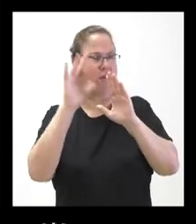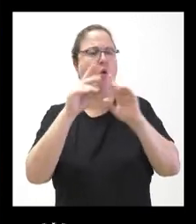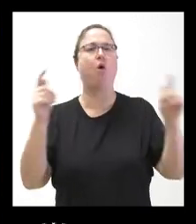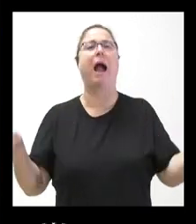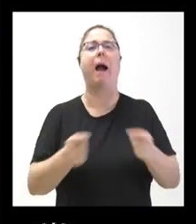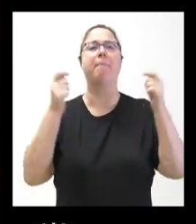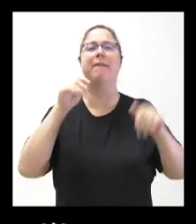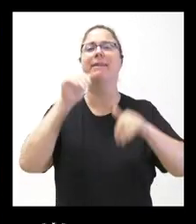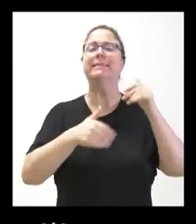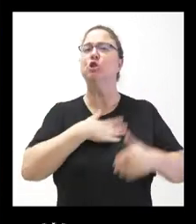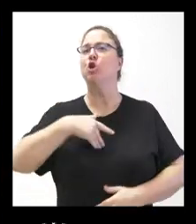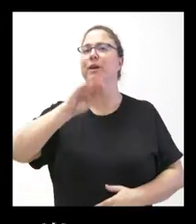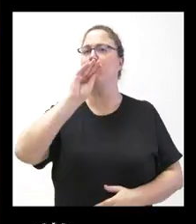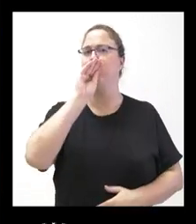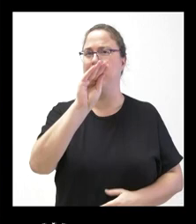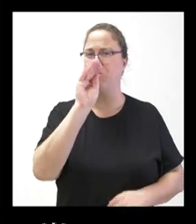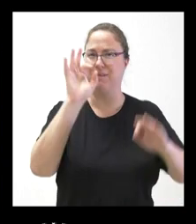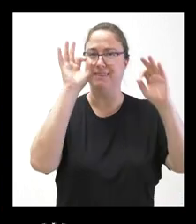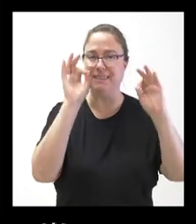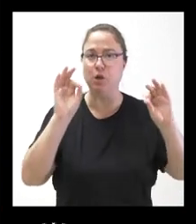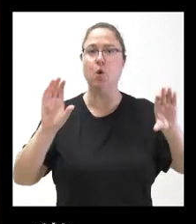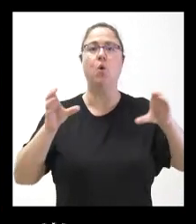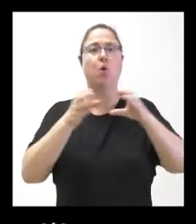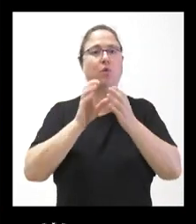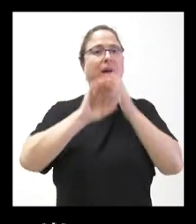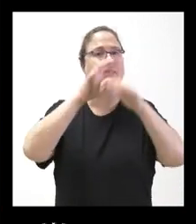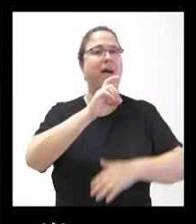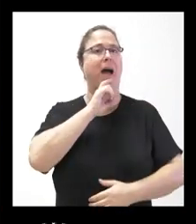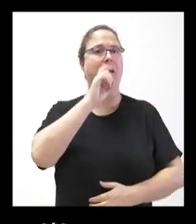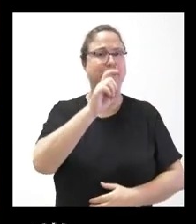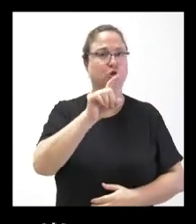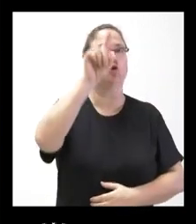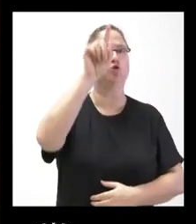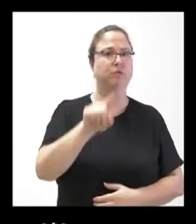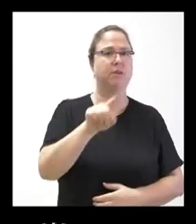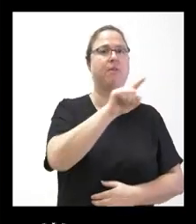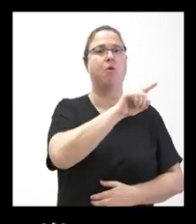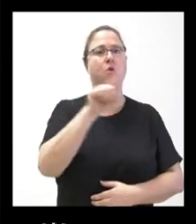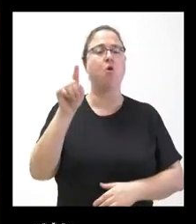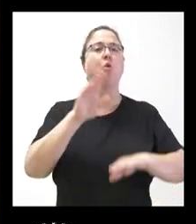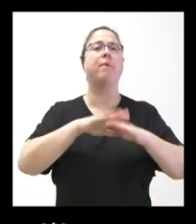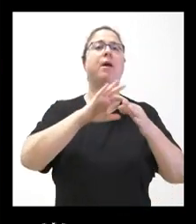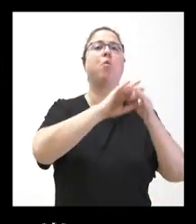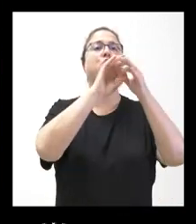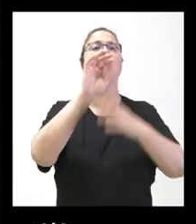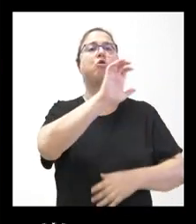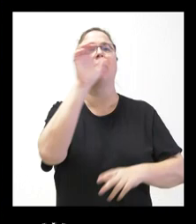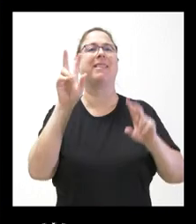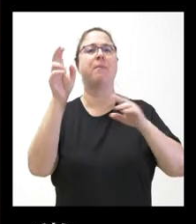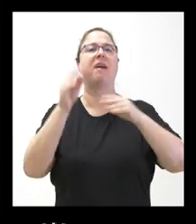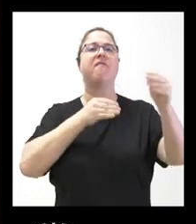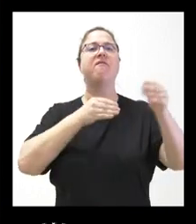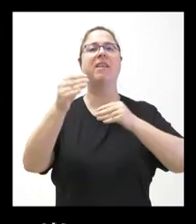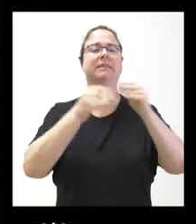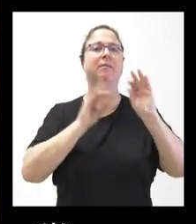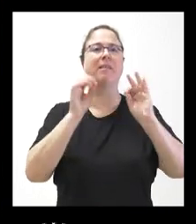preguntaría si la Junta de Castilla y León notificó o no notificó a la Unión Europea la flexibilización de las